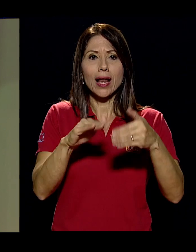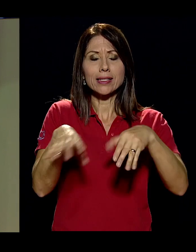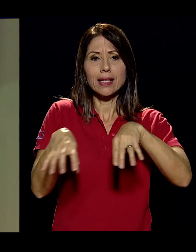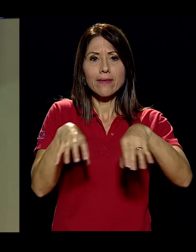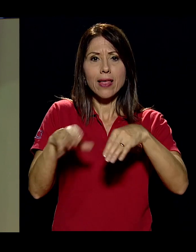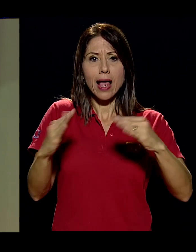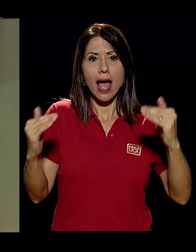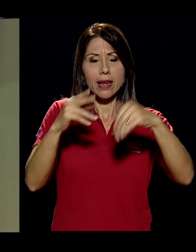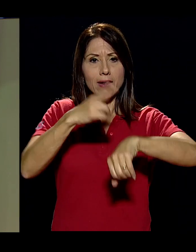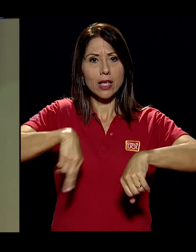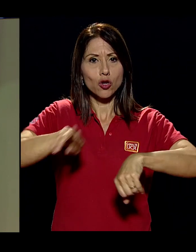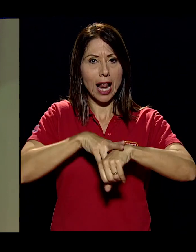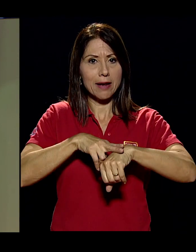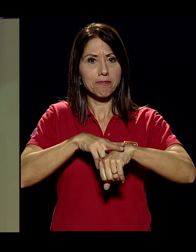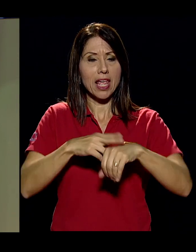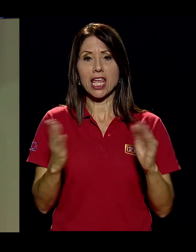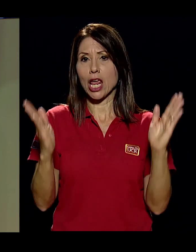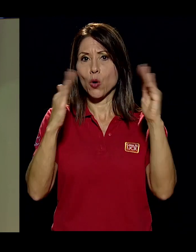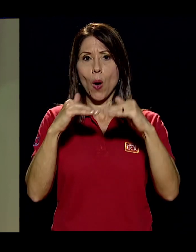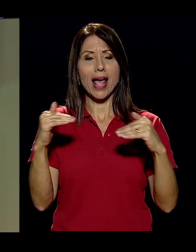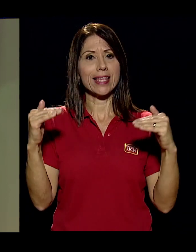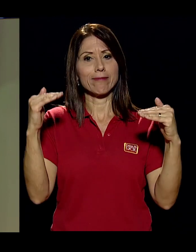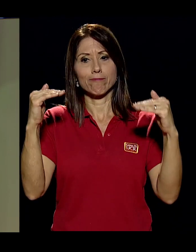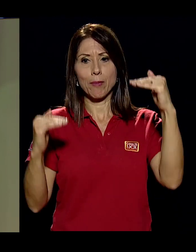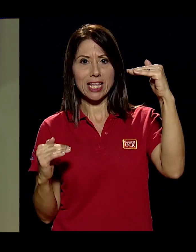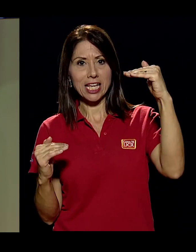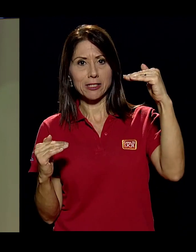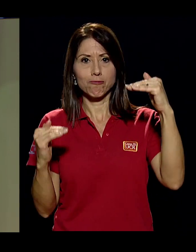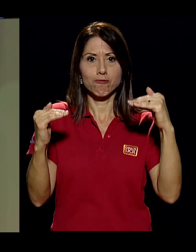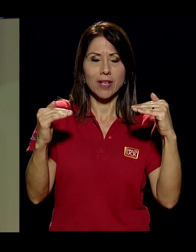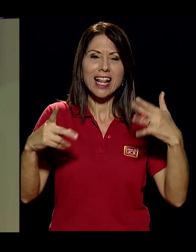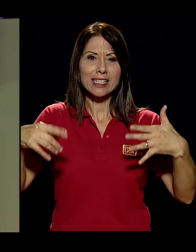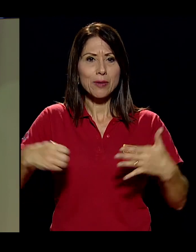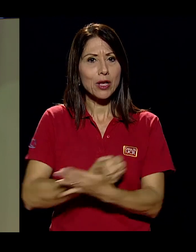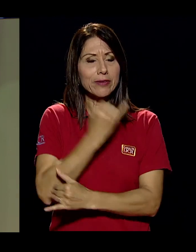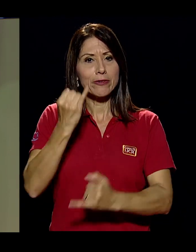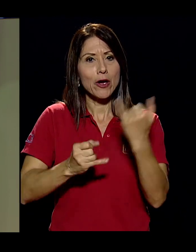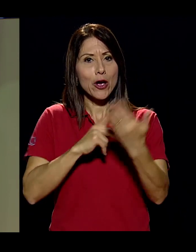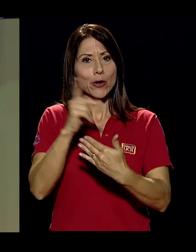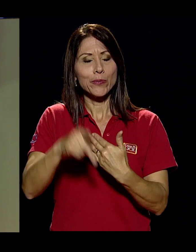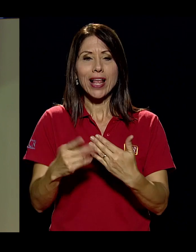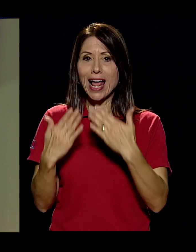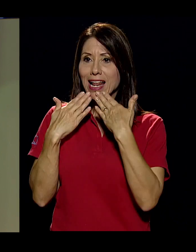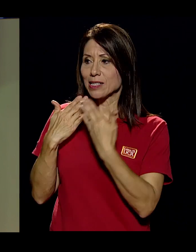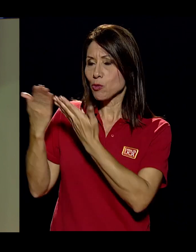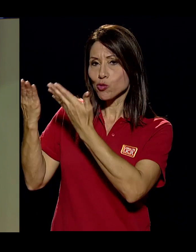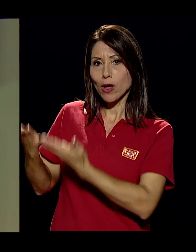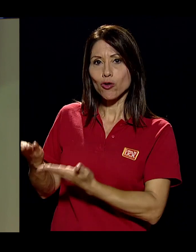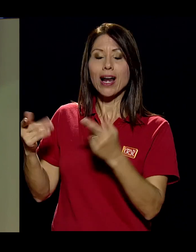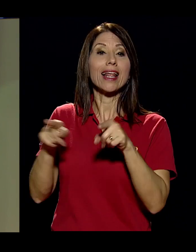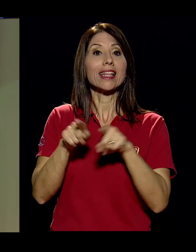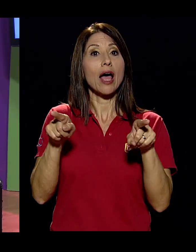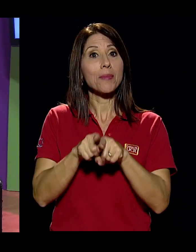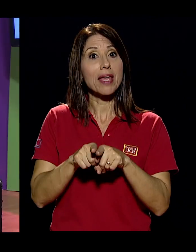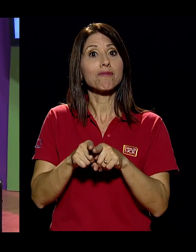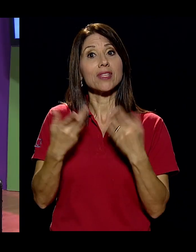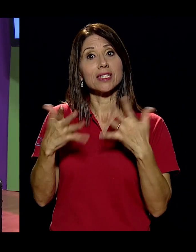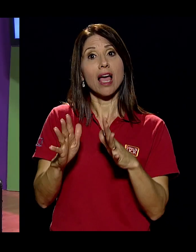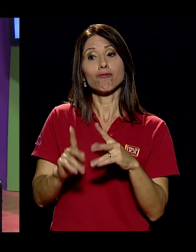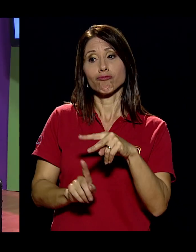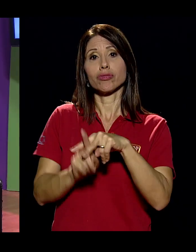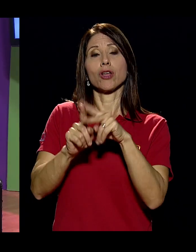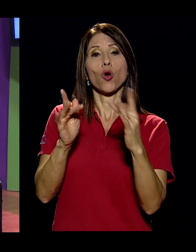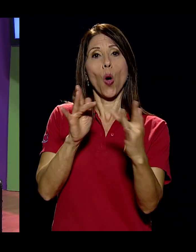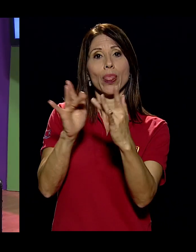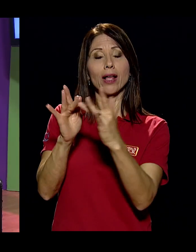actividades a nivel nacional y que cada vez sean menos las brechas. Lastimosamente hemos llegado al final de la edición, le agradecemos muchísimo a don Ronald